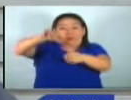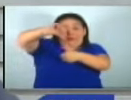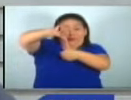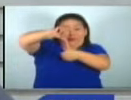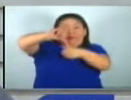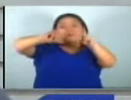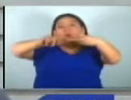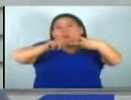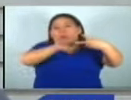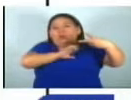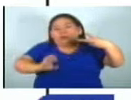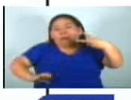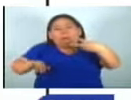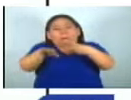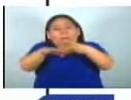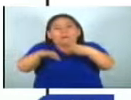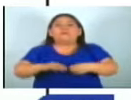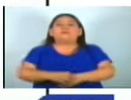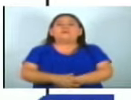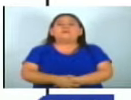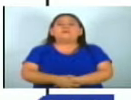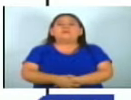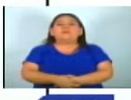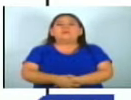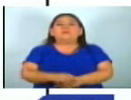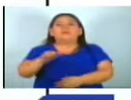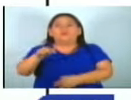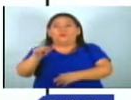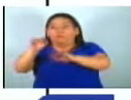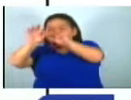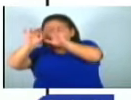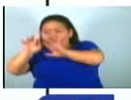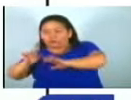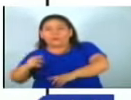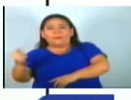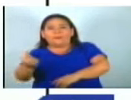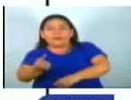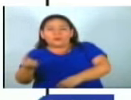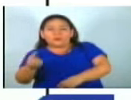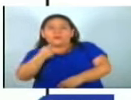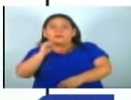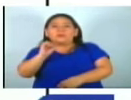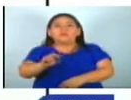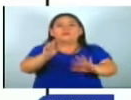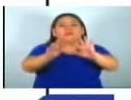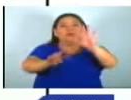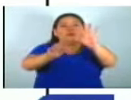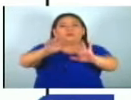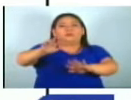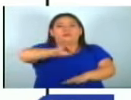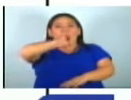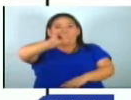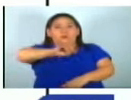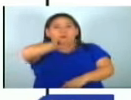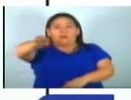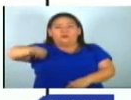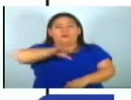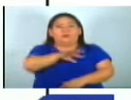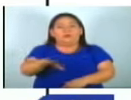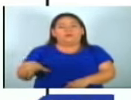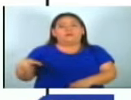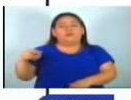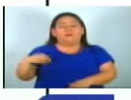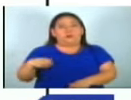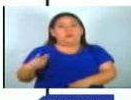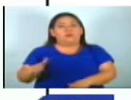Entonces consideramos que es necesario Según el Centro de Estudios Ciudadanos cerca del 73% de las familias salvadoreñas